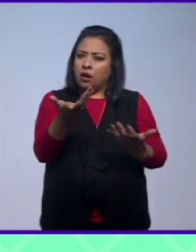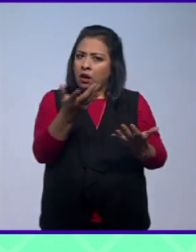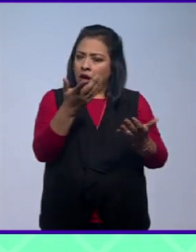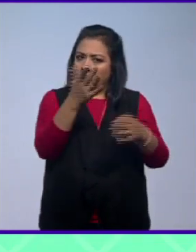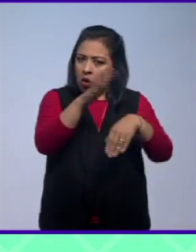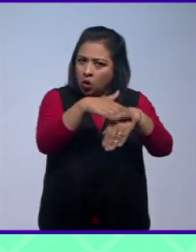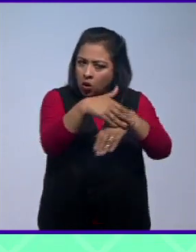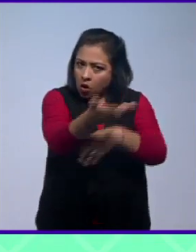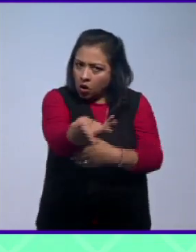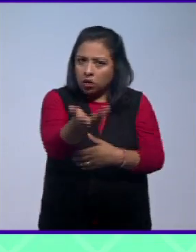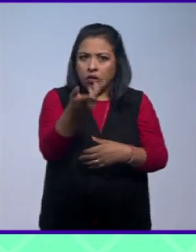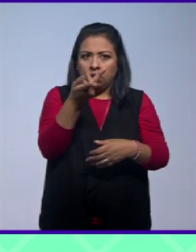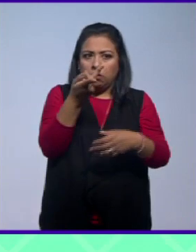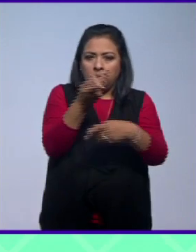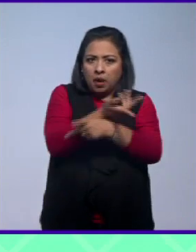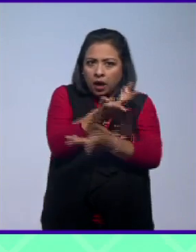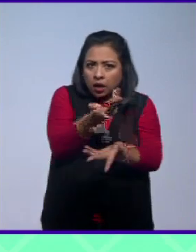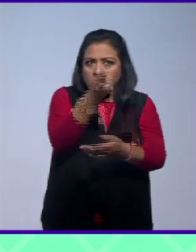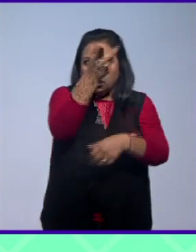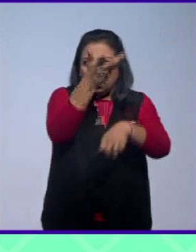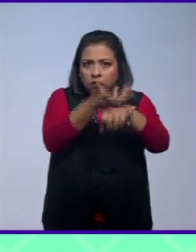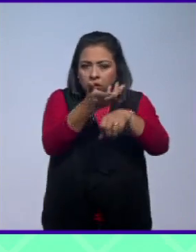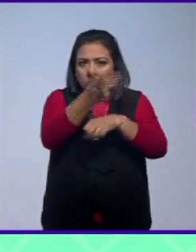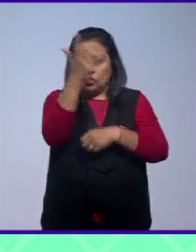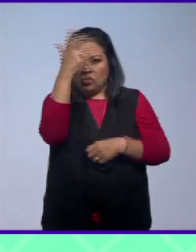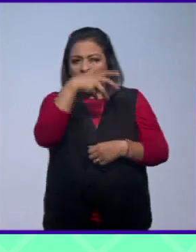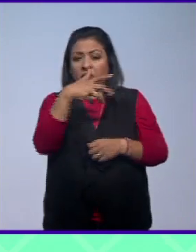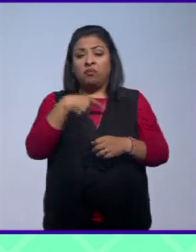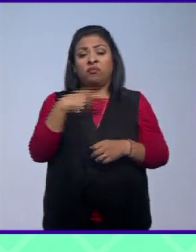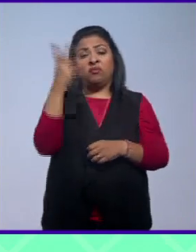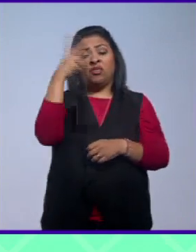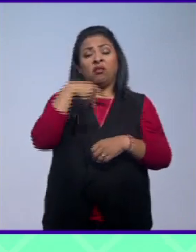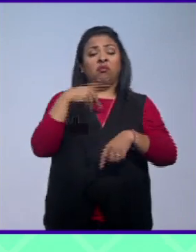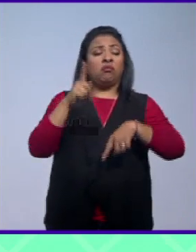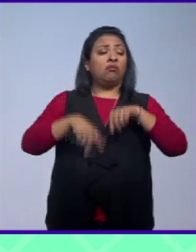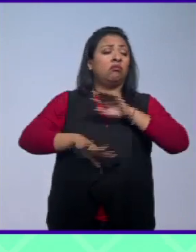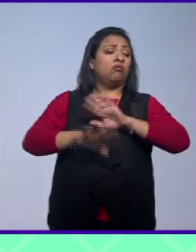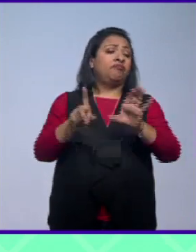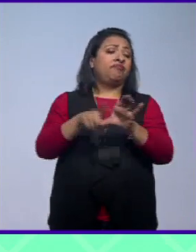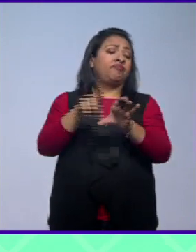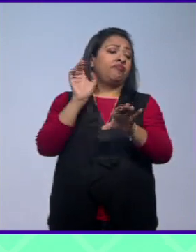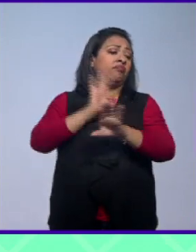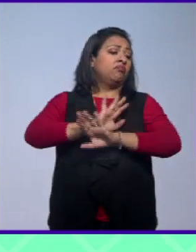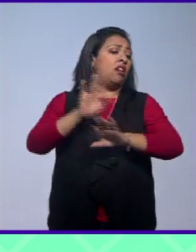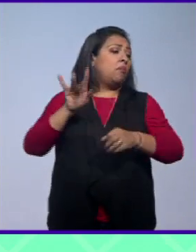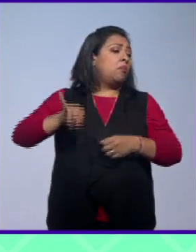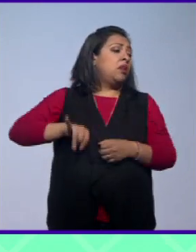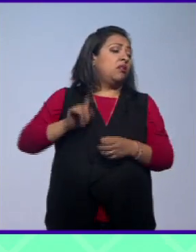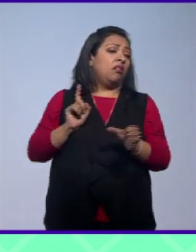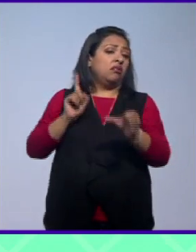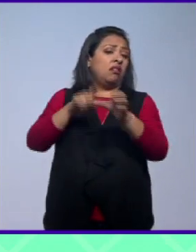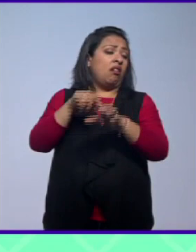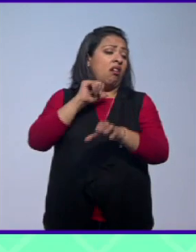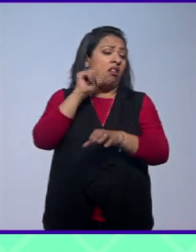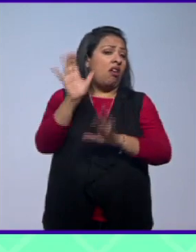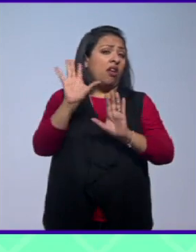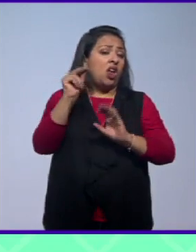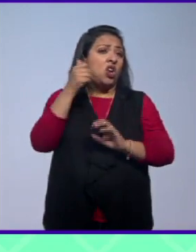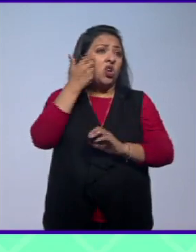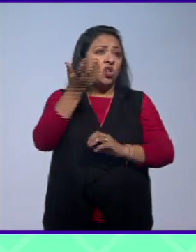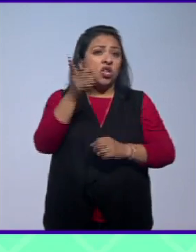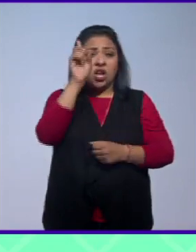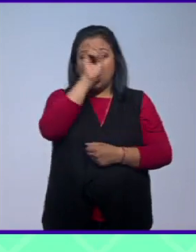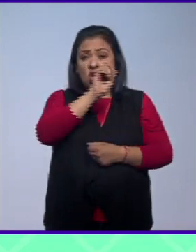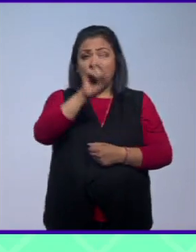subrayar lo que estaba haciendo Donald Trump y Donald Trump para quitarse de problemas dice pues entonces no me interesa pertenecer al